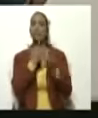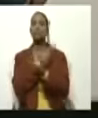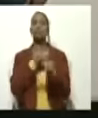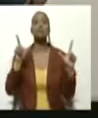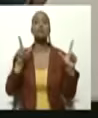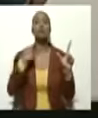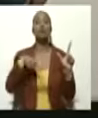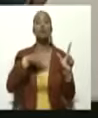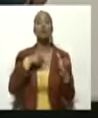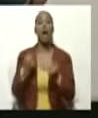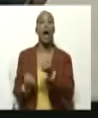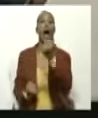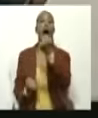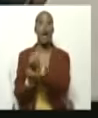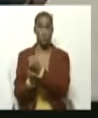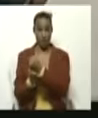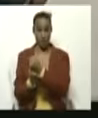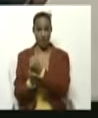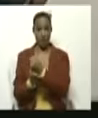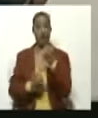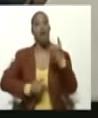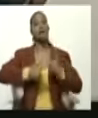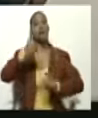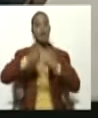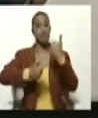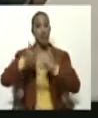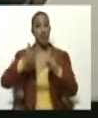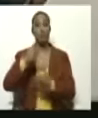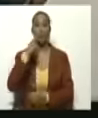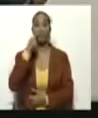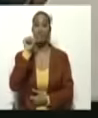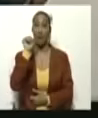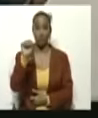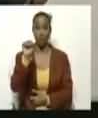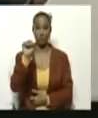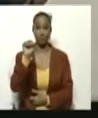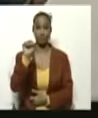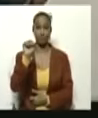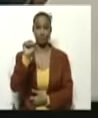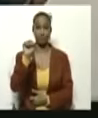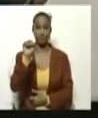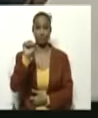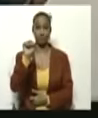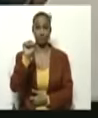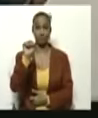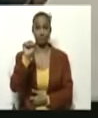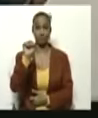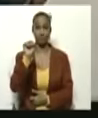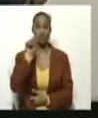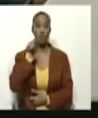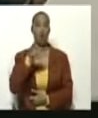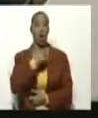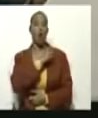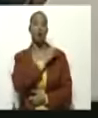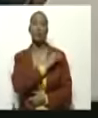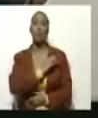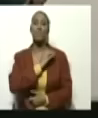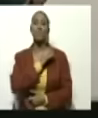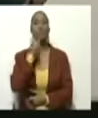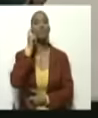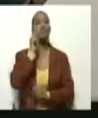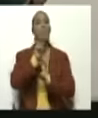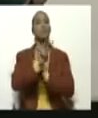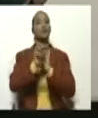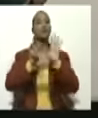la candidatura del presidente Nicolás Maduro por los comicios del 28 de julio